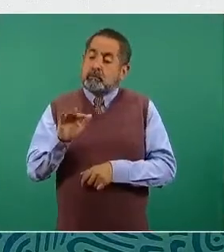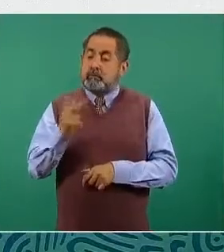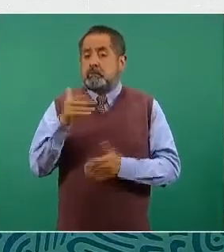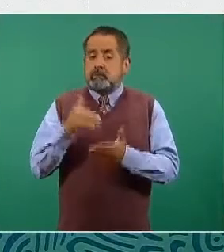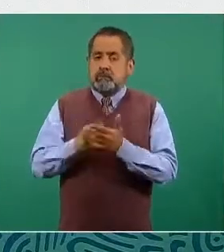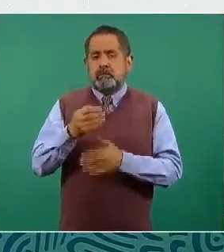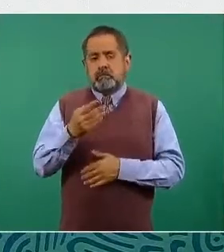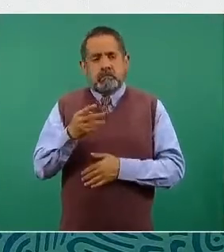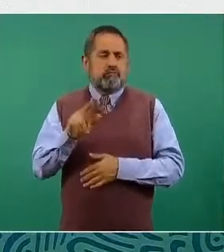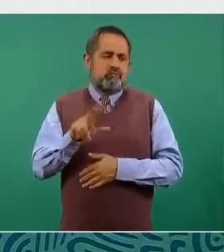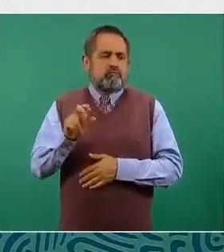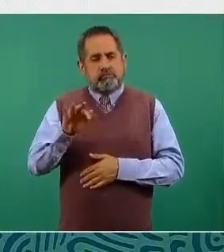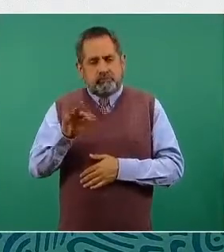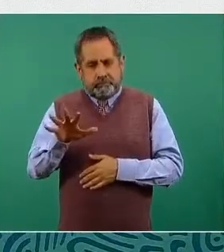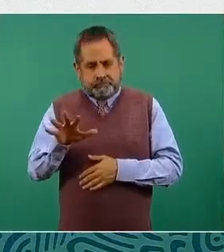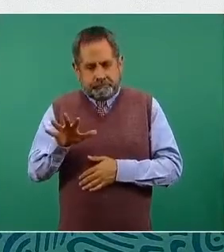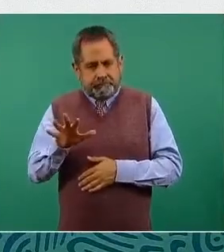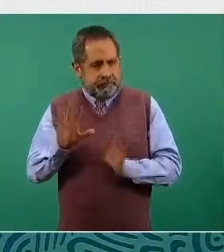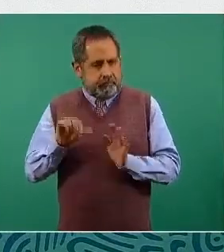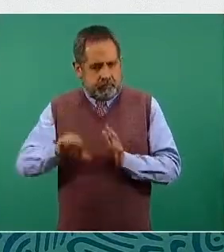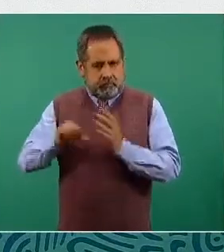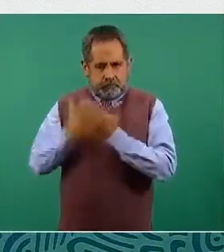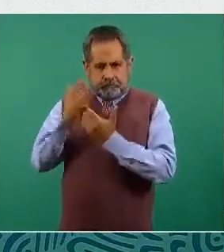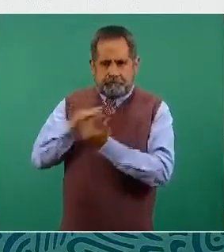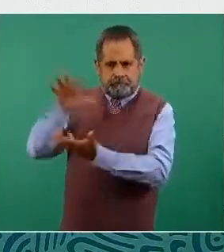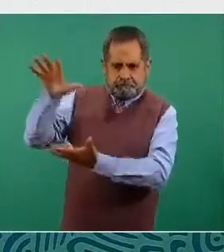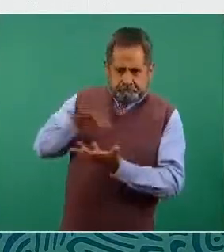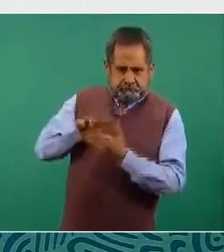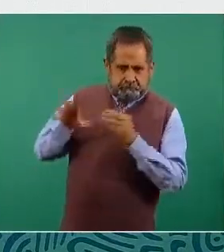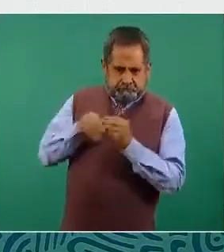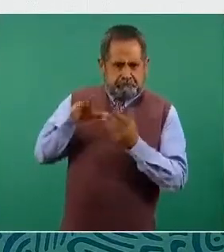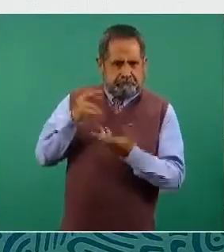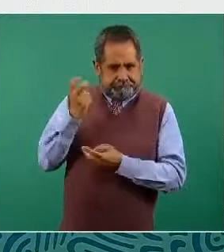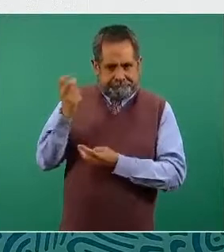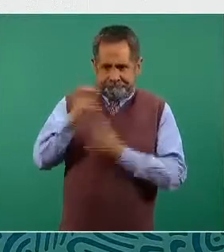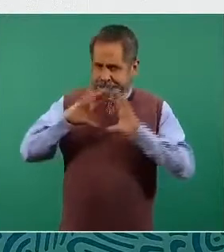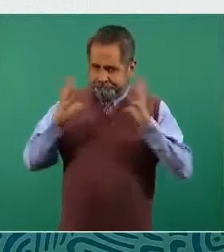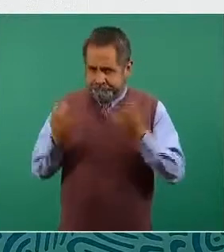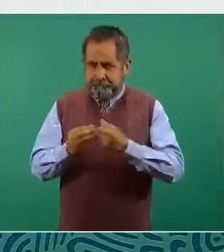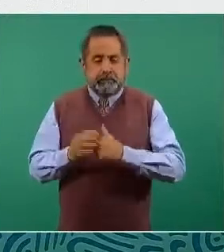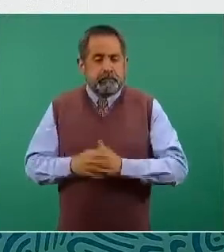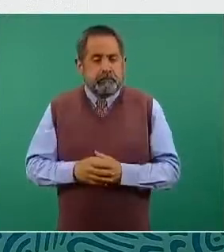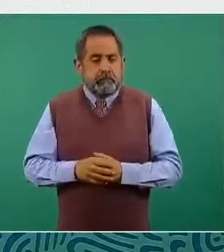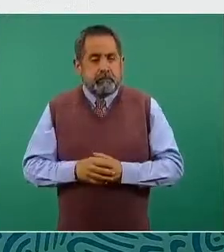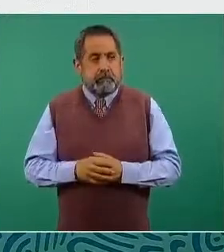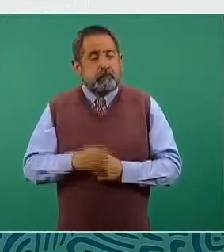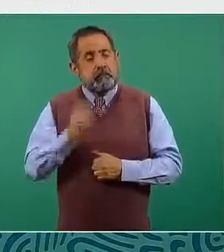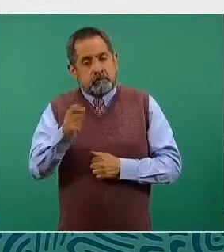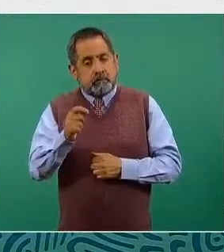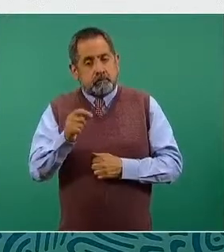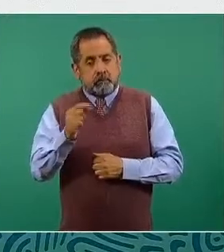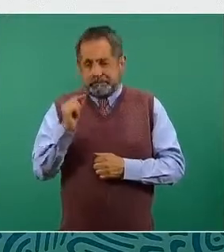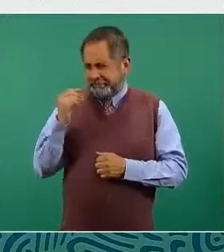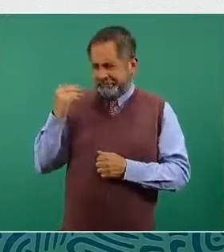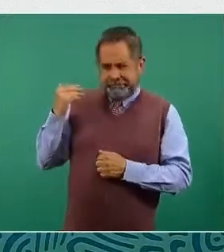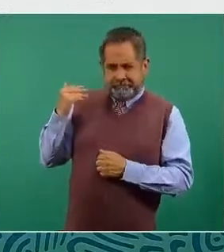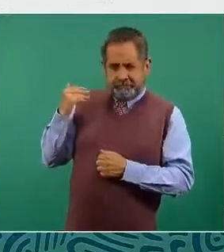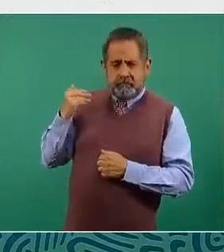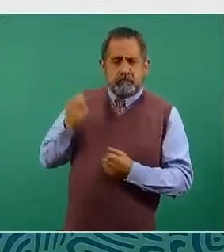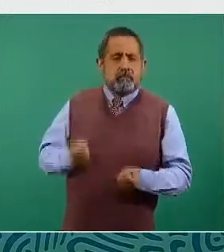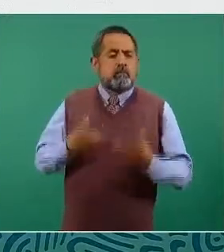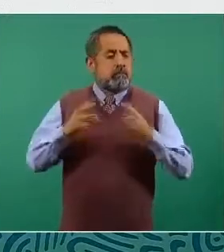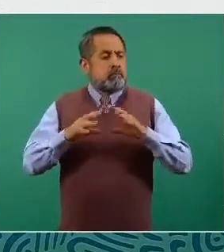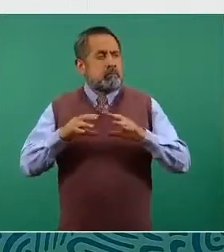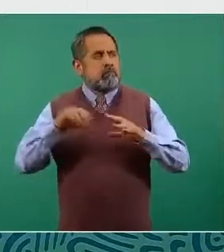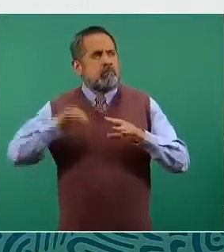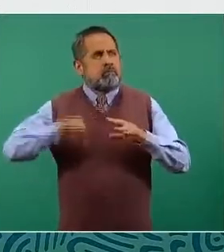vacunas, incluyendo el embarque de hoy por la mañana. Hasta el corte de información más reciente, que es